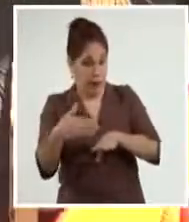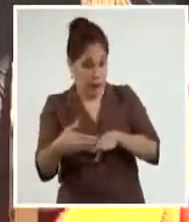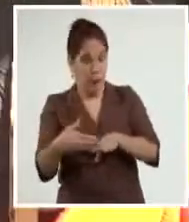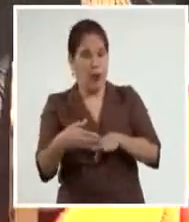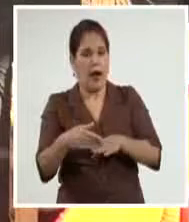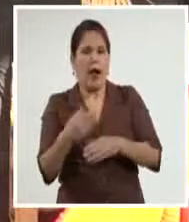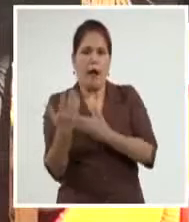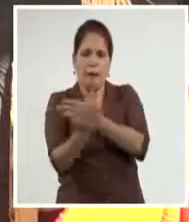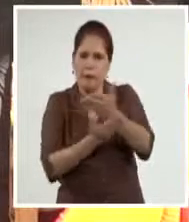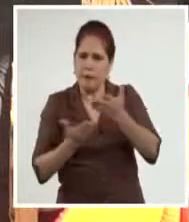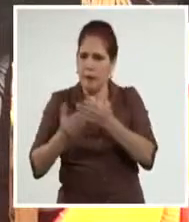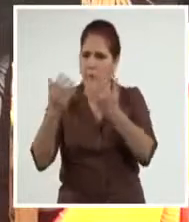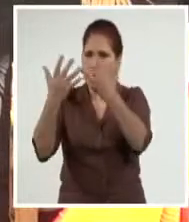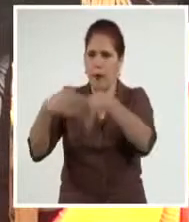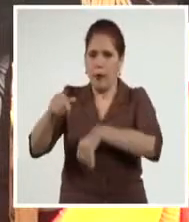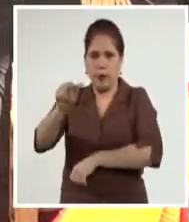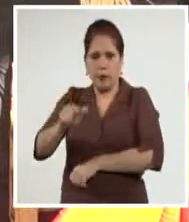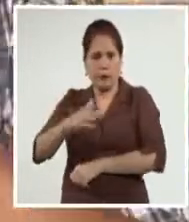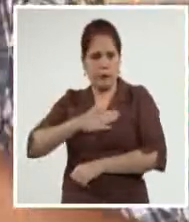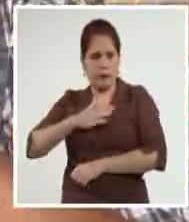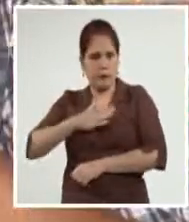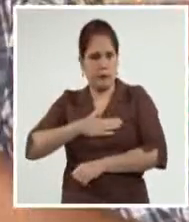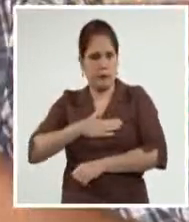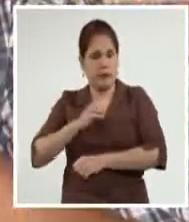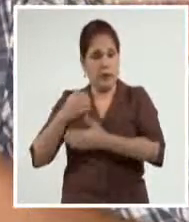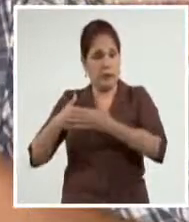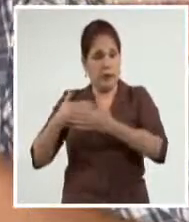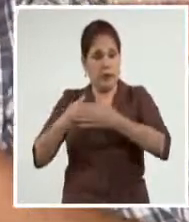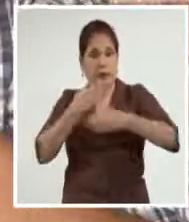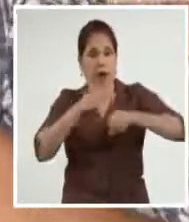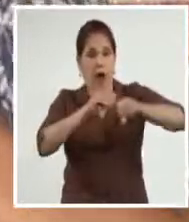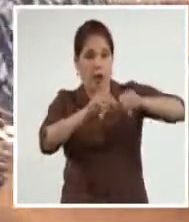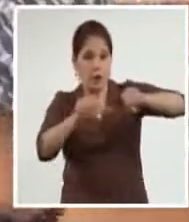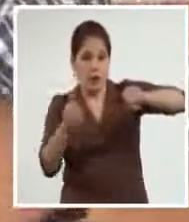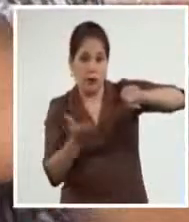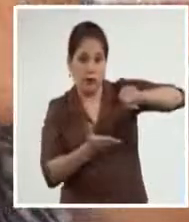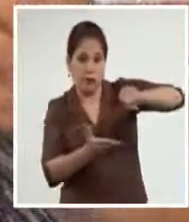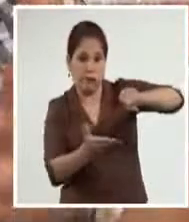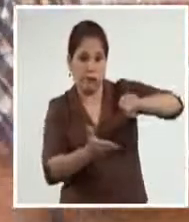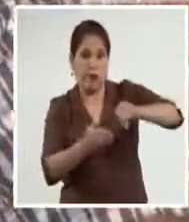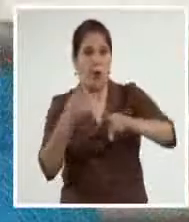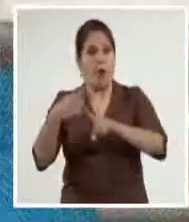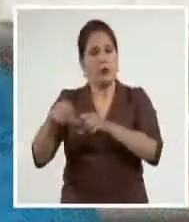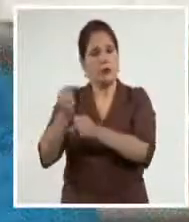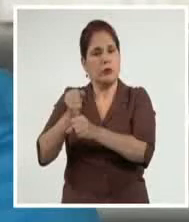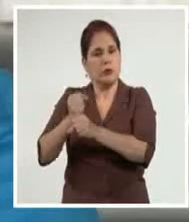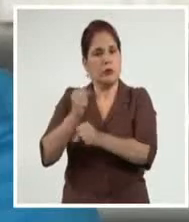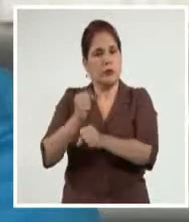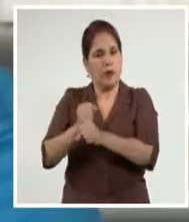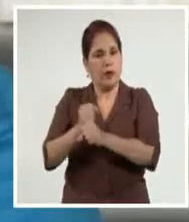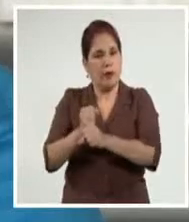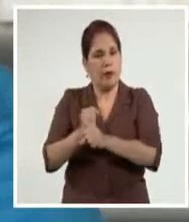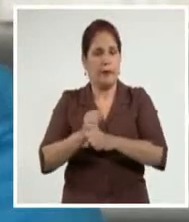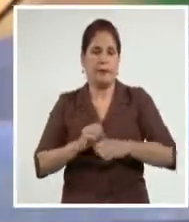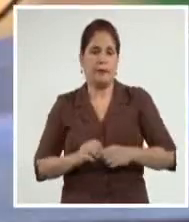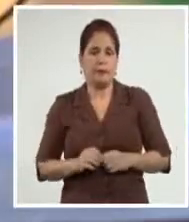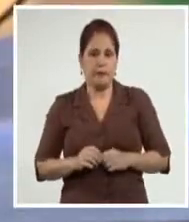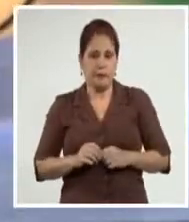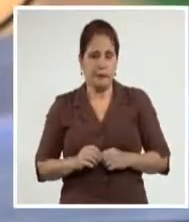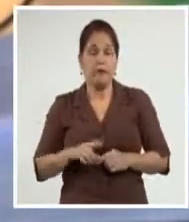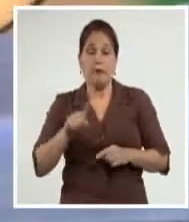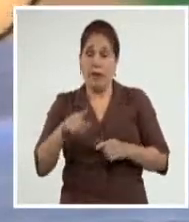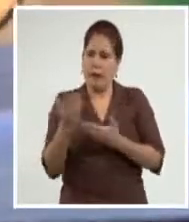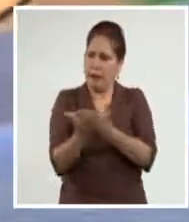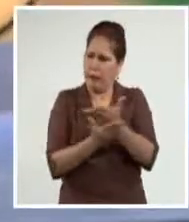intercambió con productores de la propia CPA y trabajadores de la cooperativa de créditos y servicios 17 de mayo. El